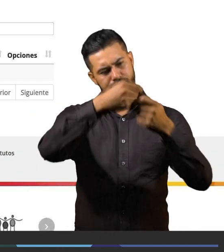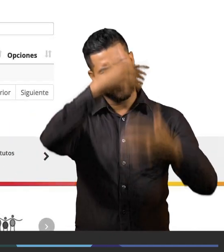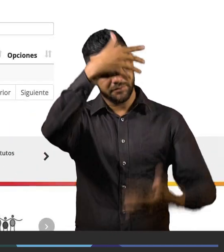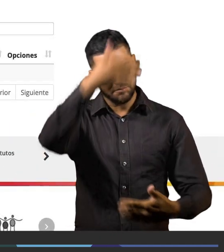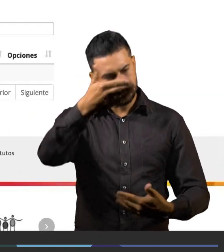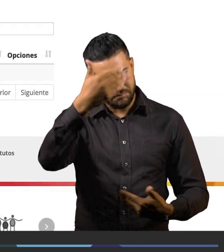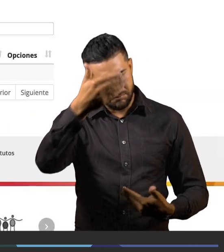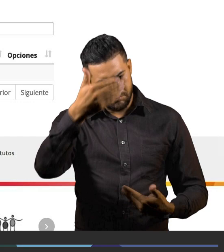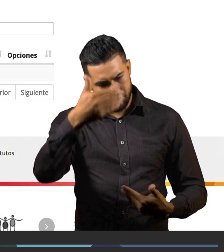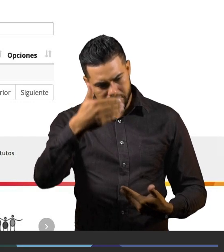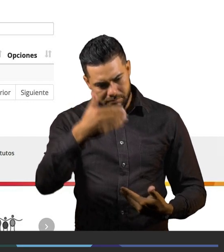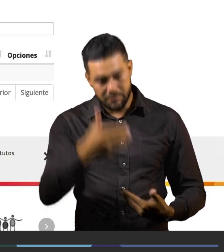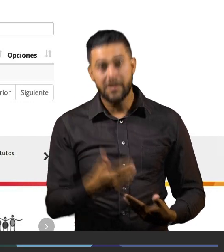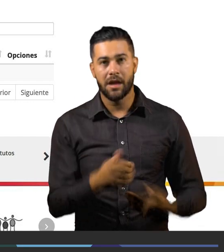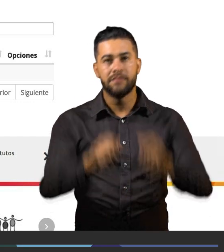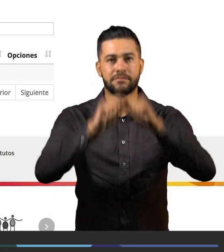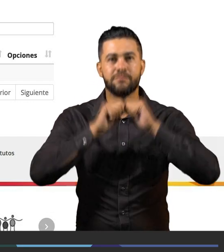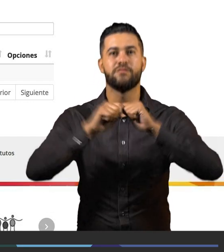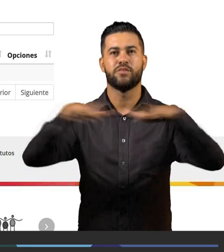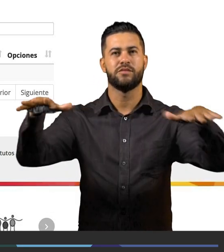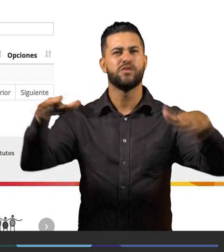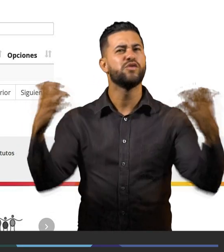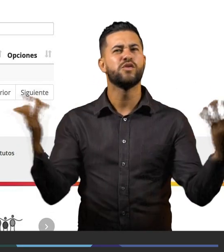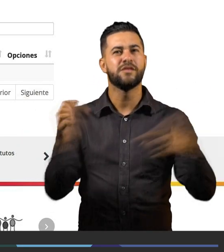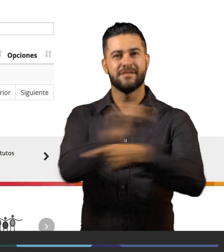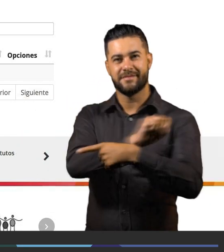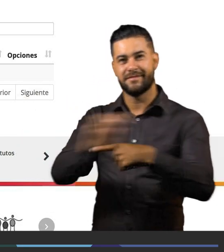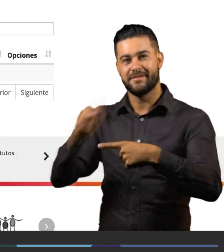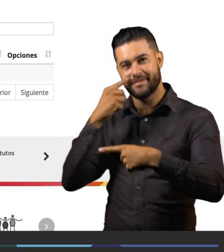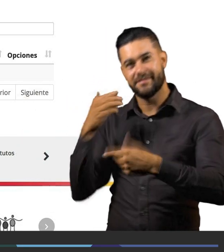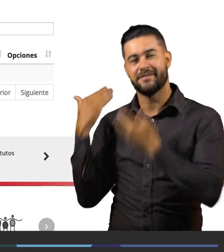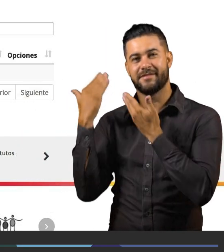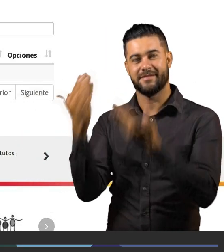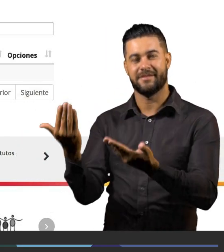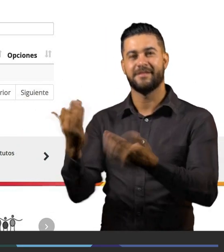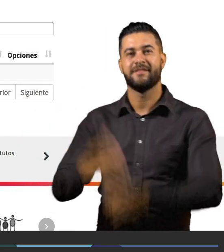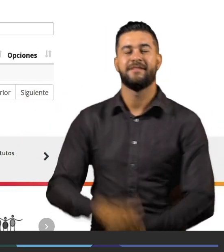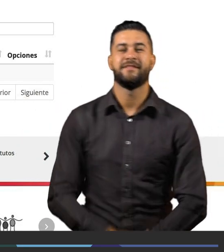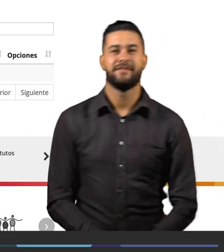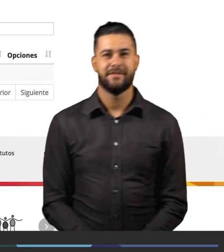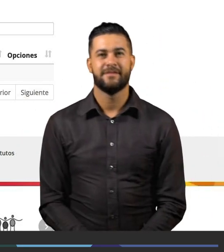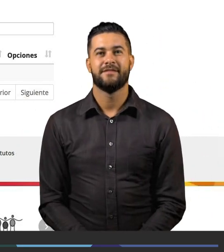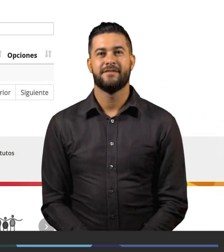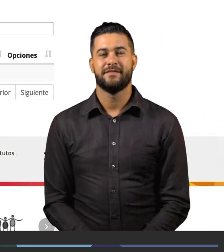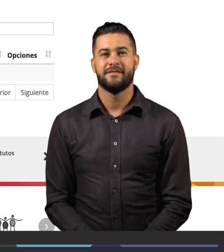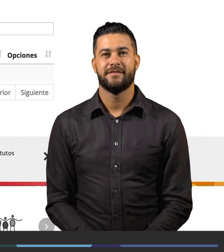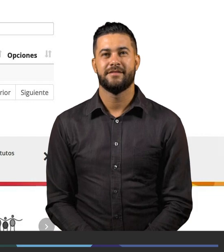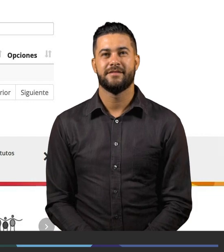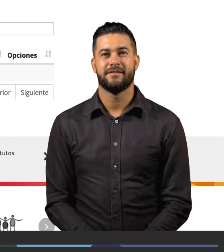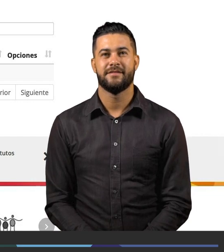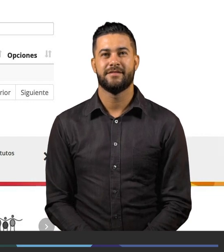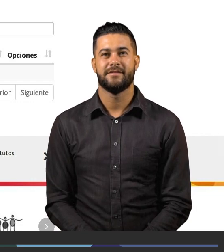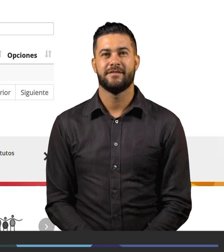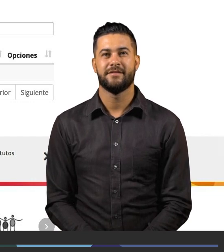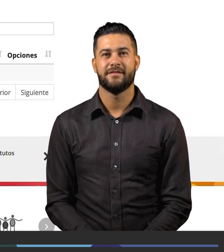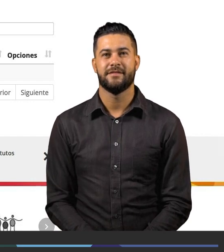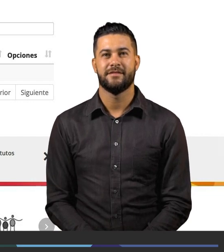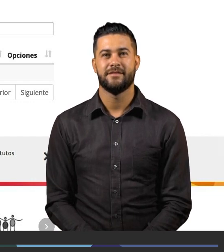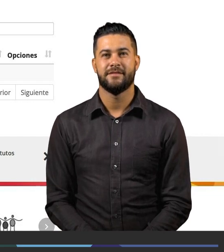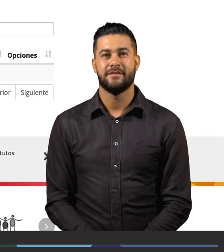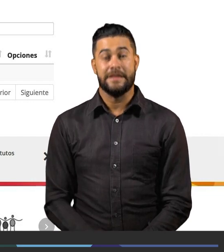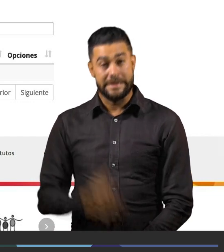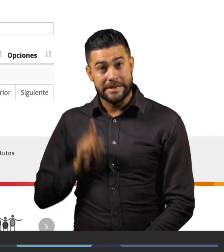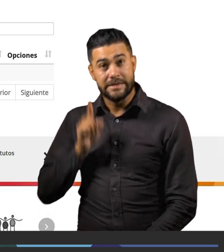vacantes y será publicada en www.uniquindio.edu.co slash bolsa